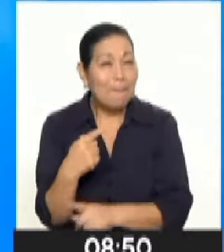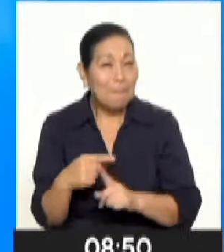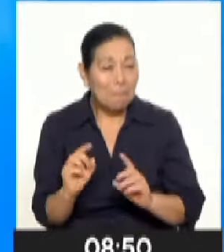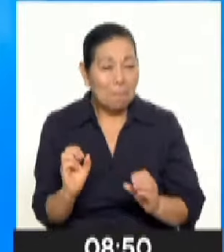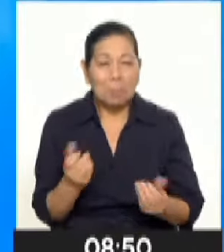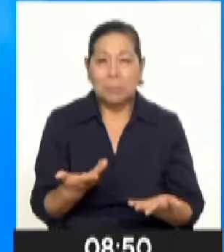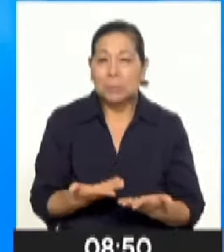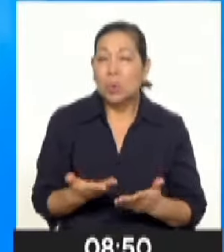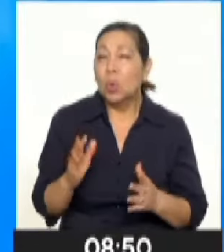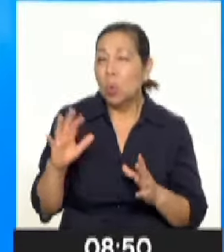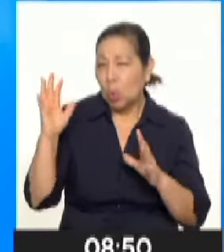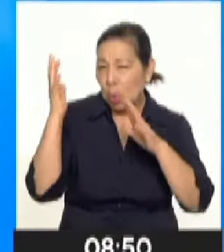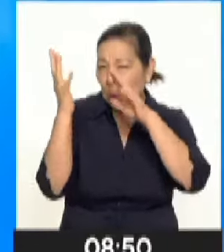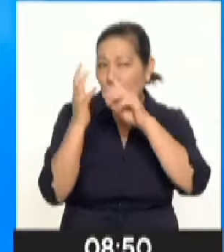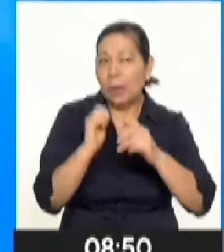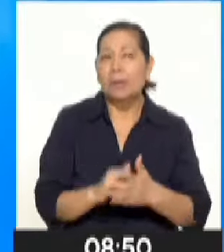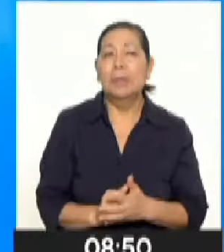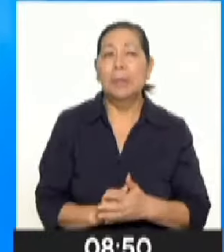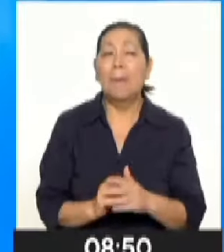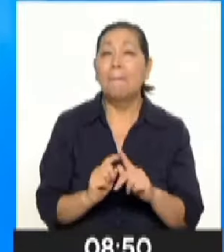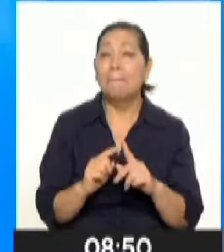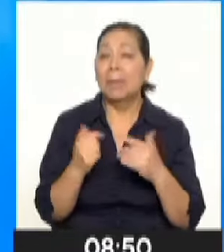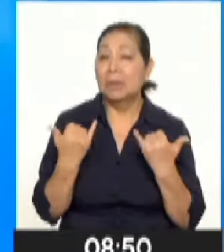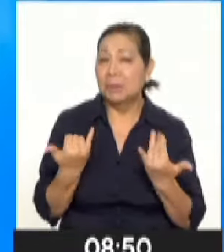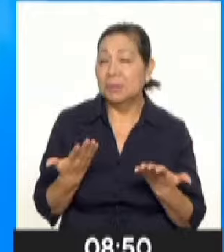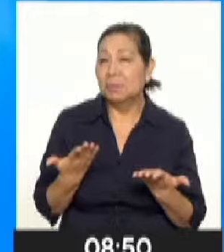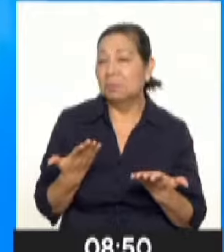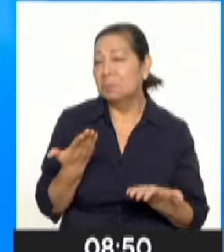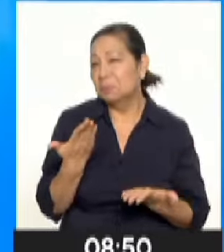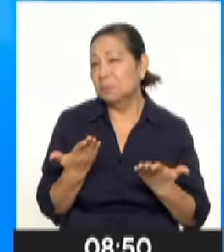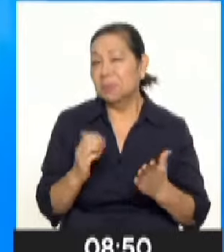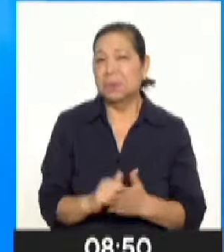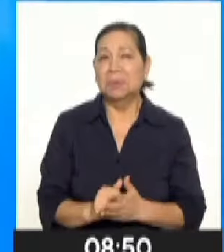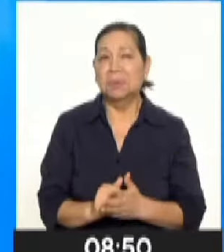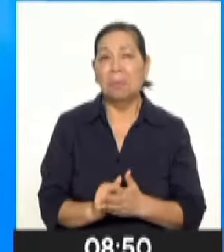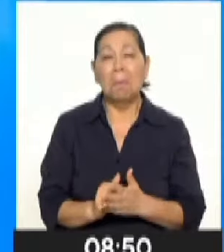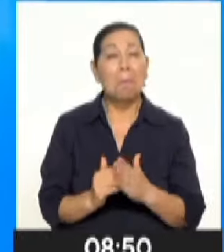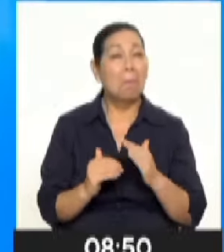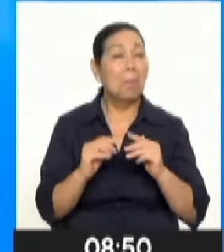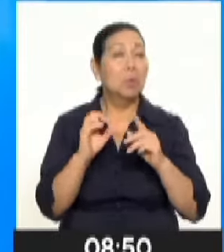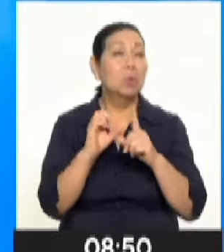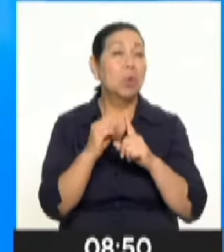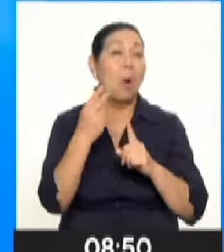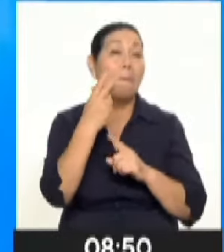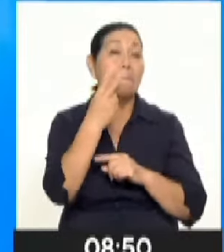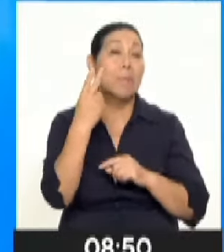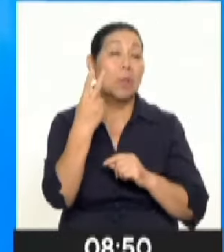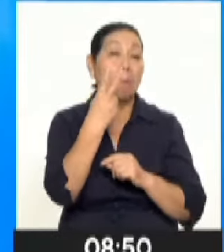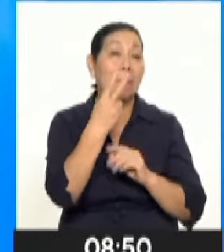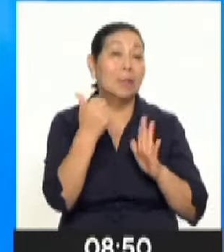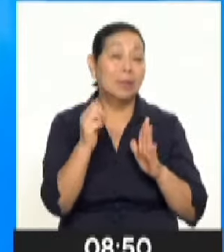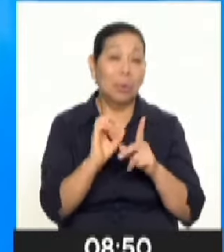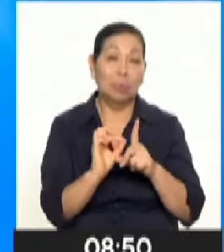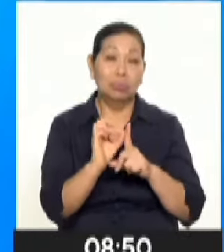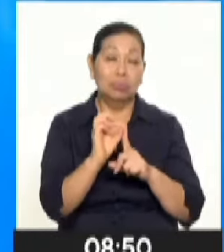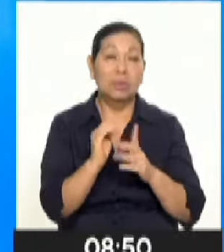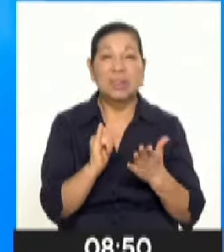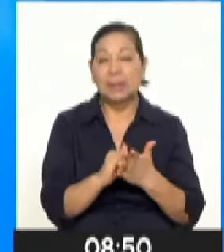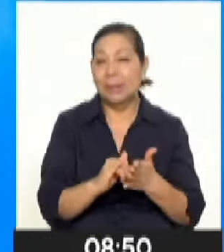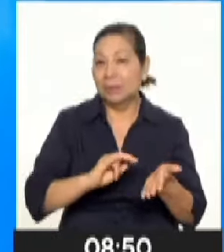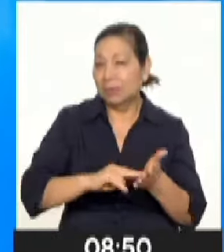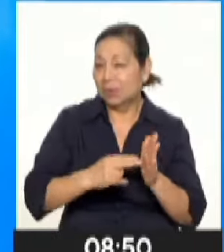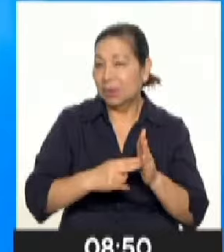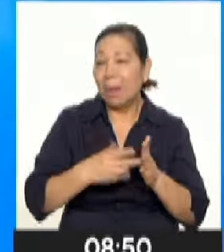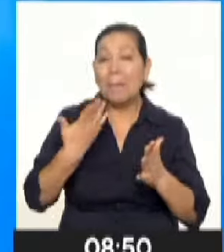de escasa cobertura nubosa. Esta situación, traería, pues, que tengamos valores de temperatura entre 22 a 26 grados en lo que es los